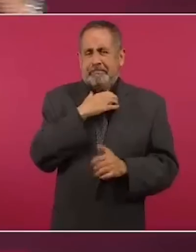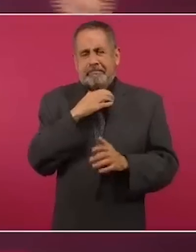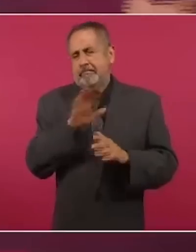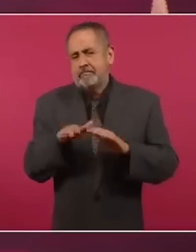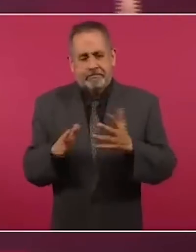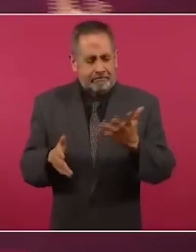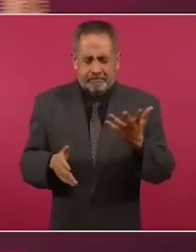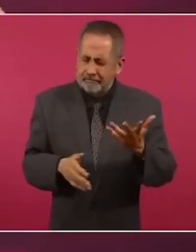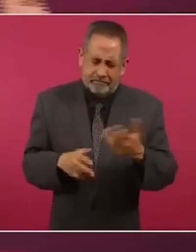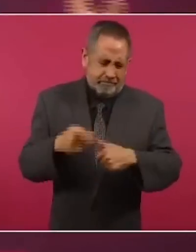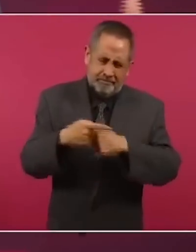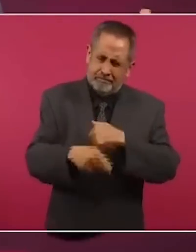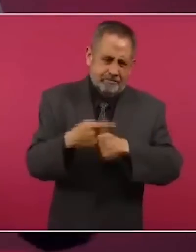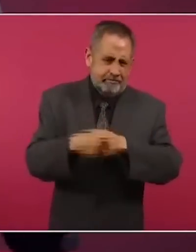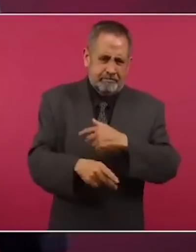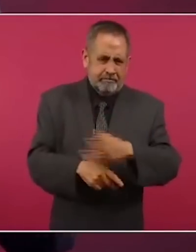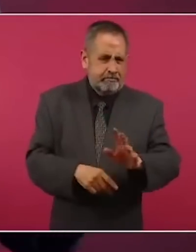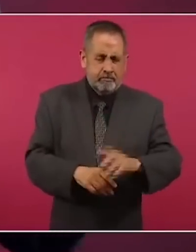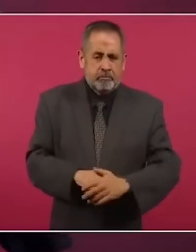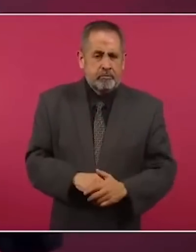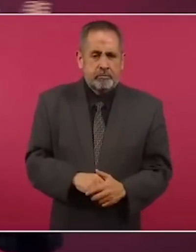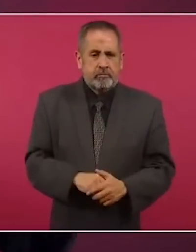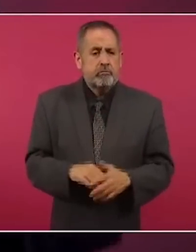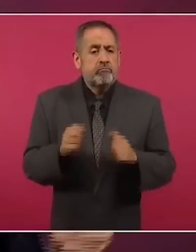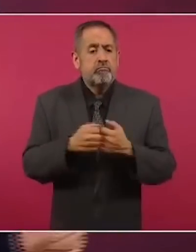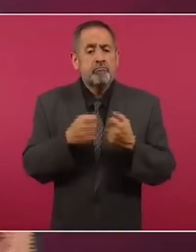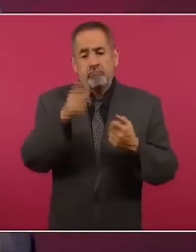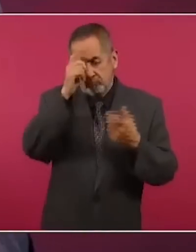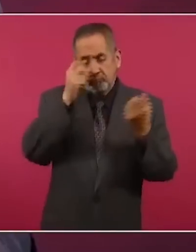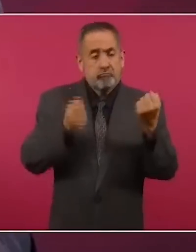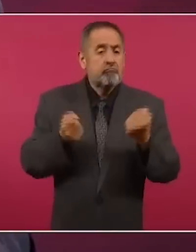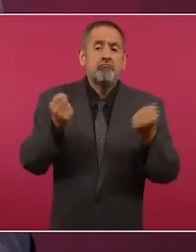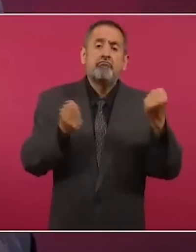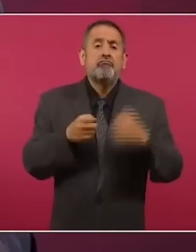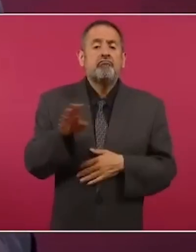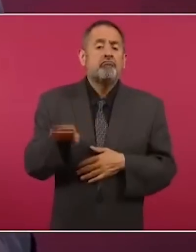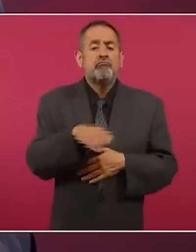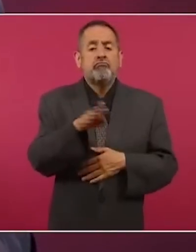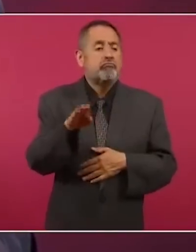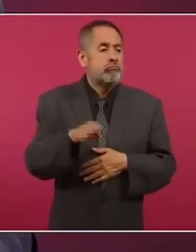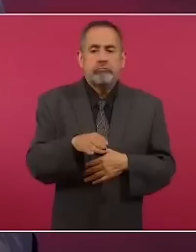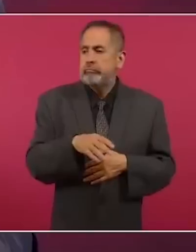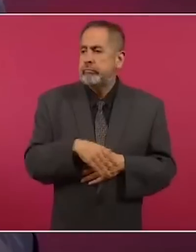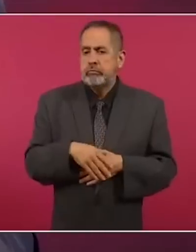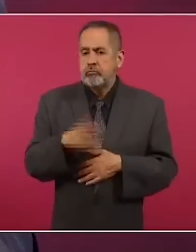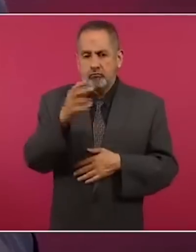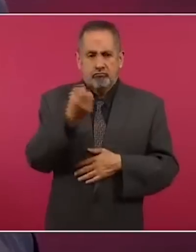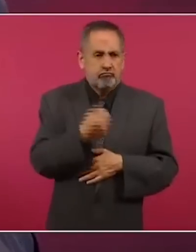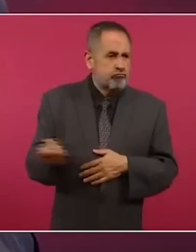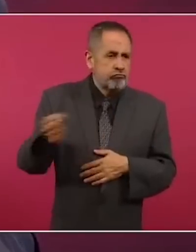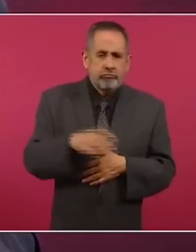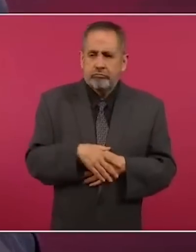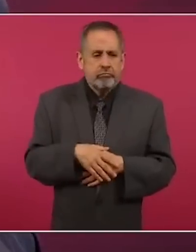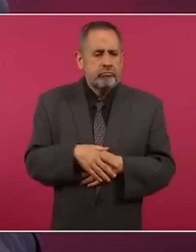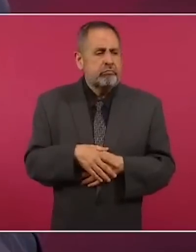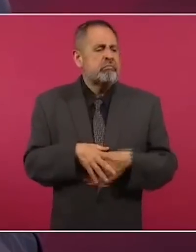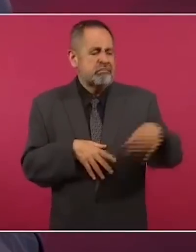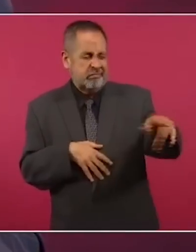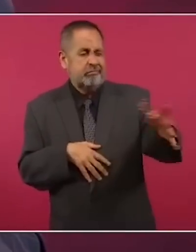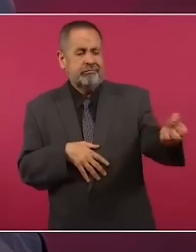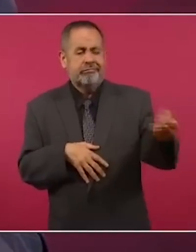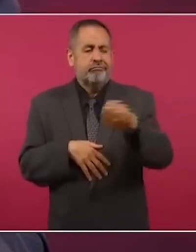con choferes improvisados, irresponsables,